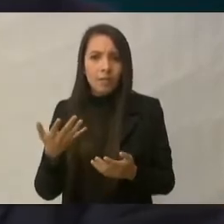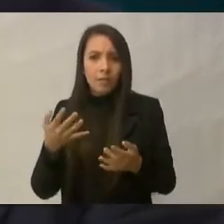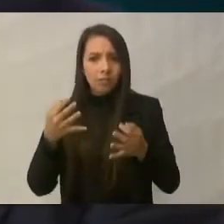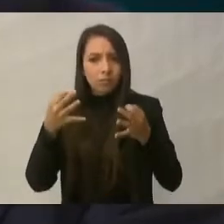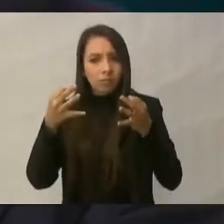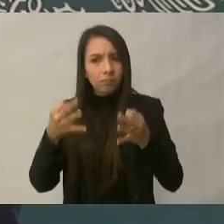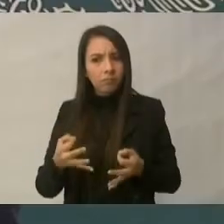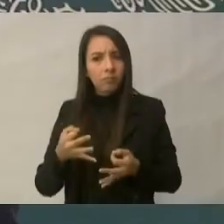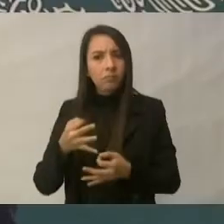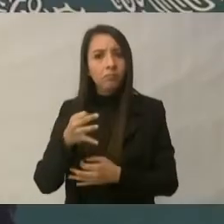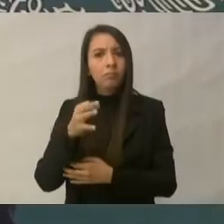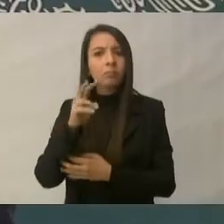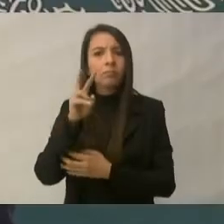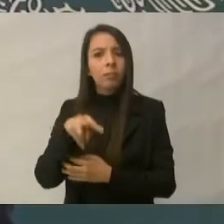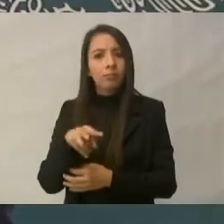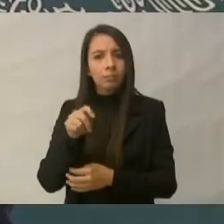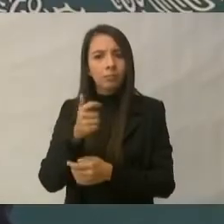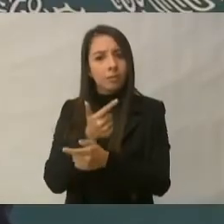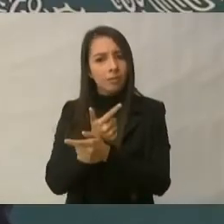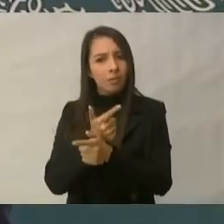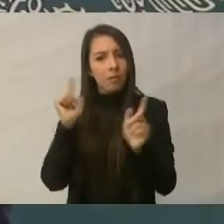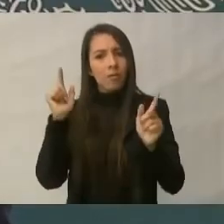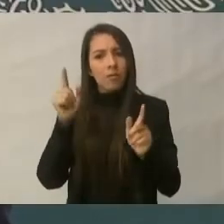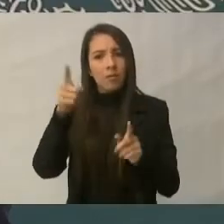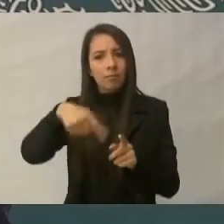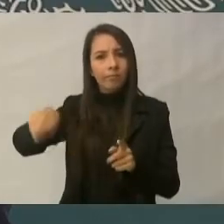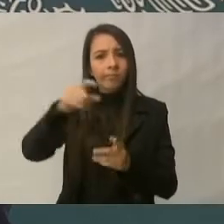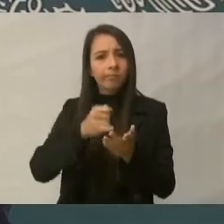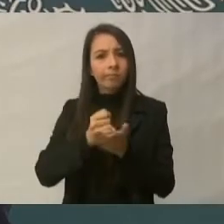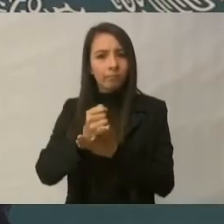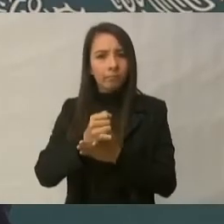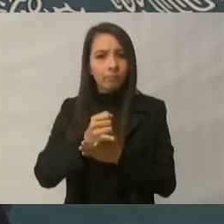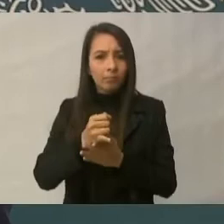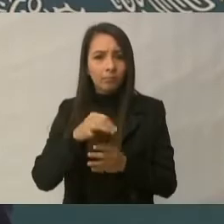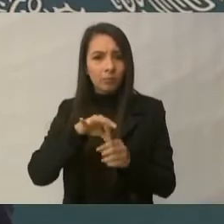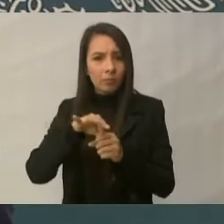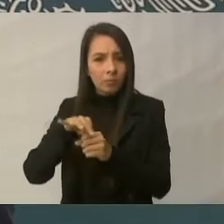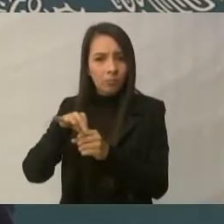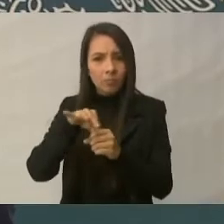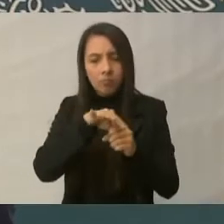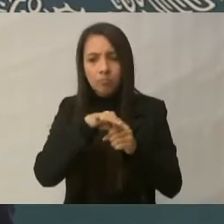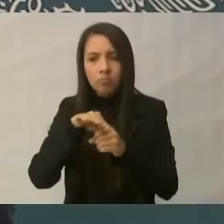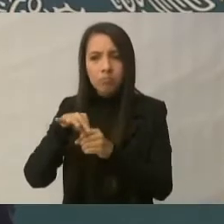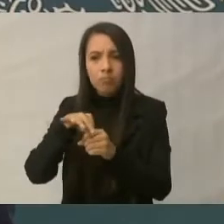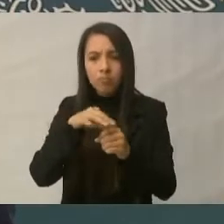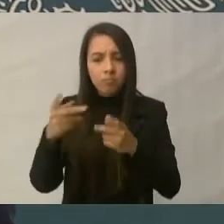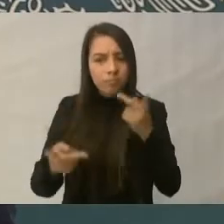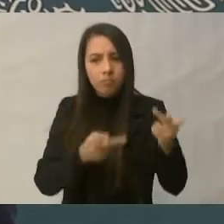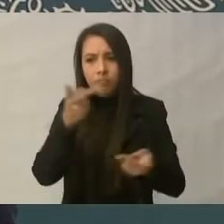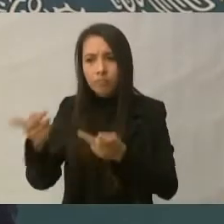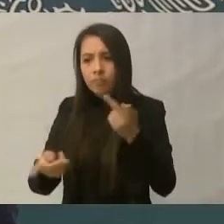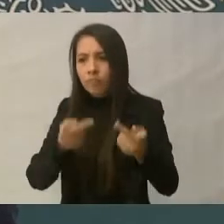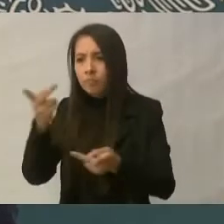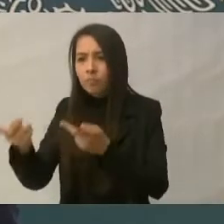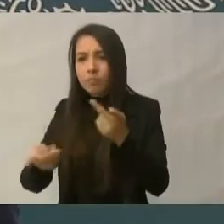una verdadera democracia. se llevó a cabo esa consulta y la gente